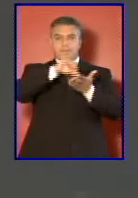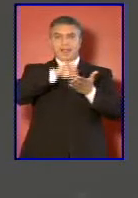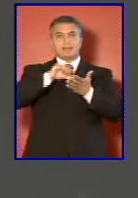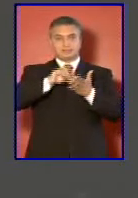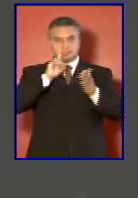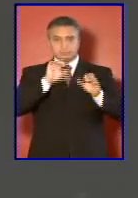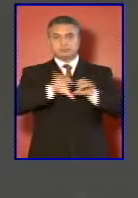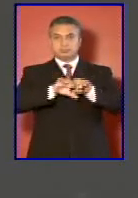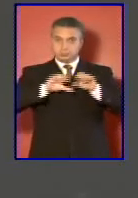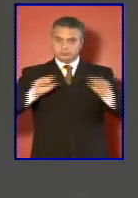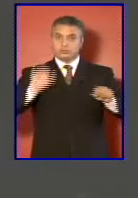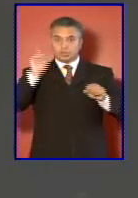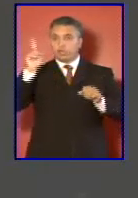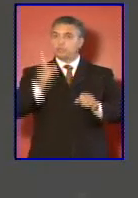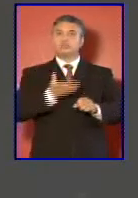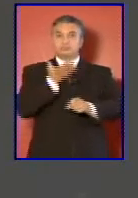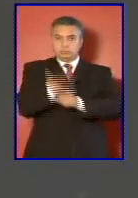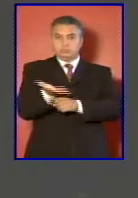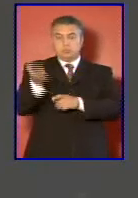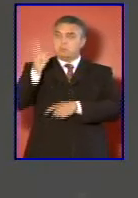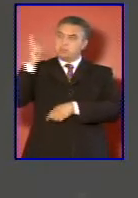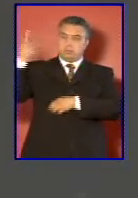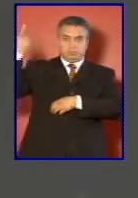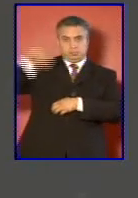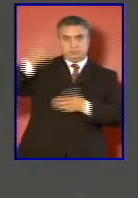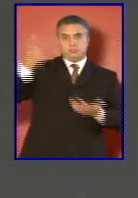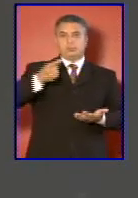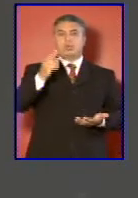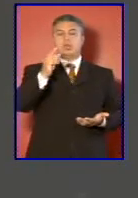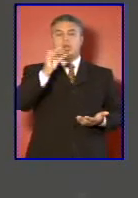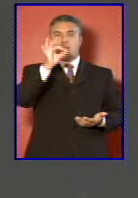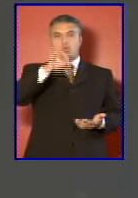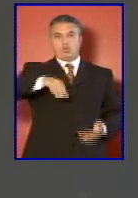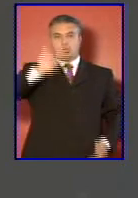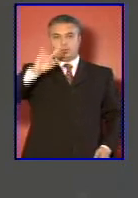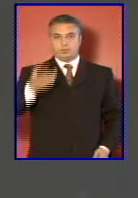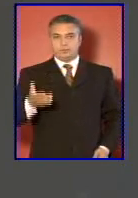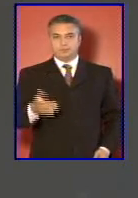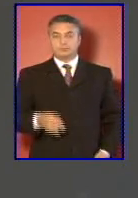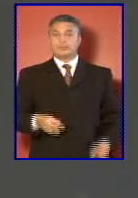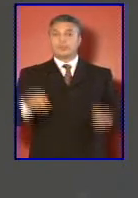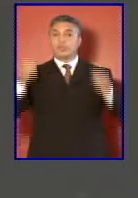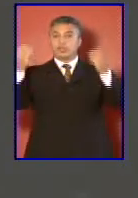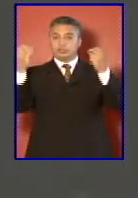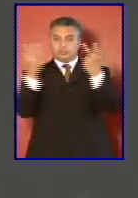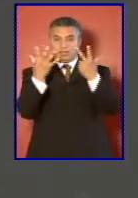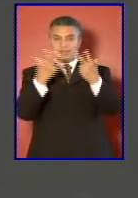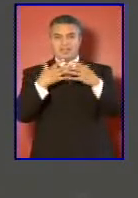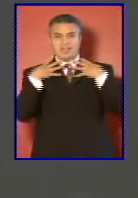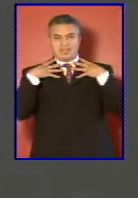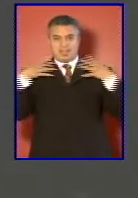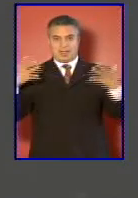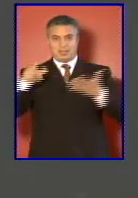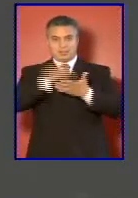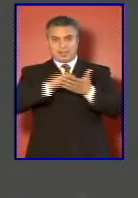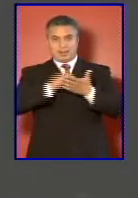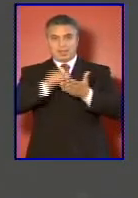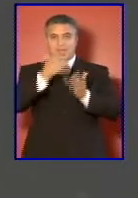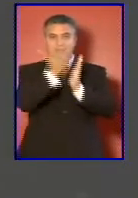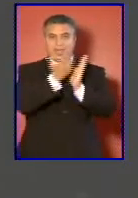y que sea a solicitud de Naciones Unidas una octava gran tarea de esta agenda de defensa